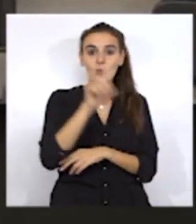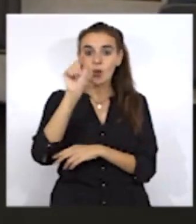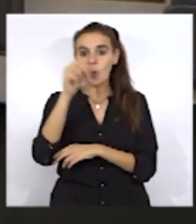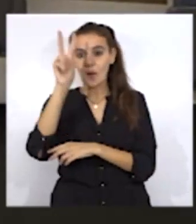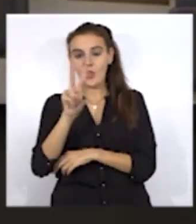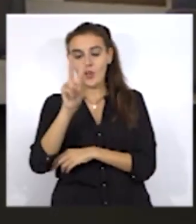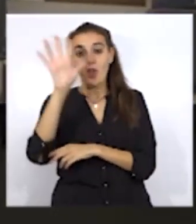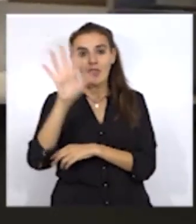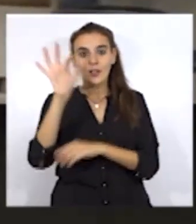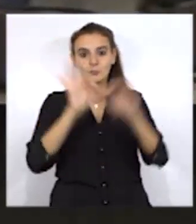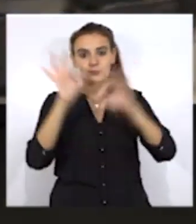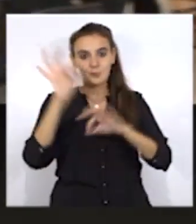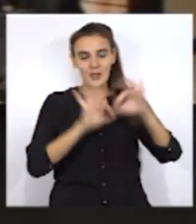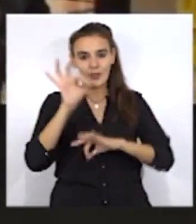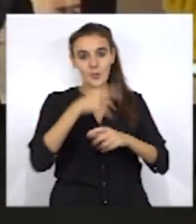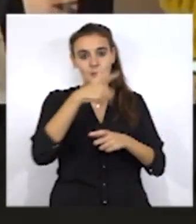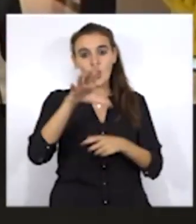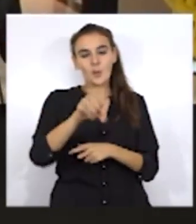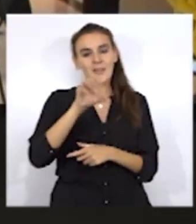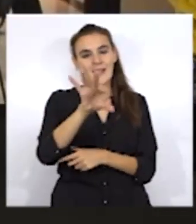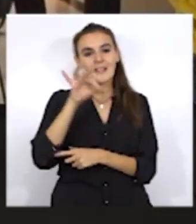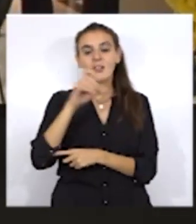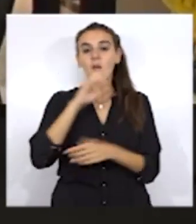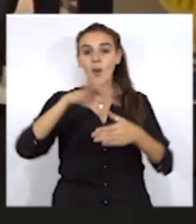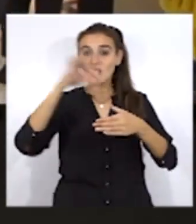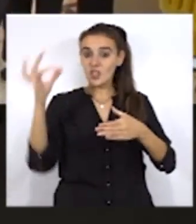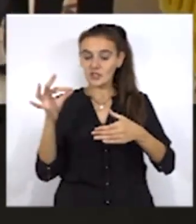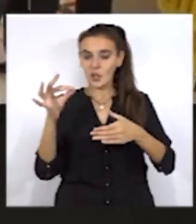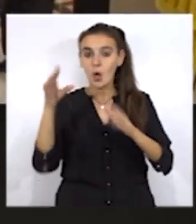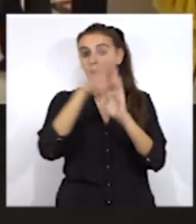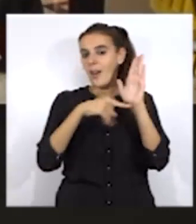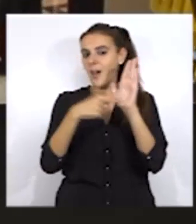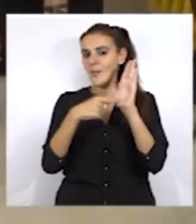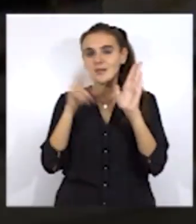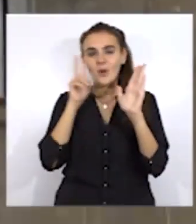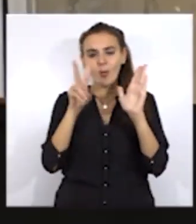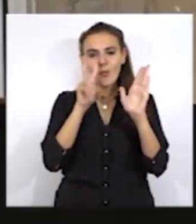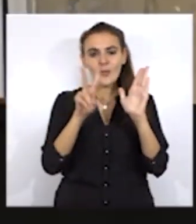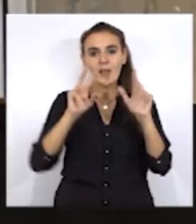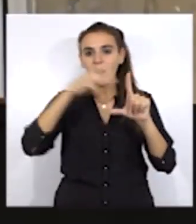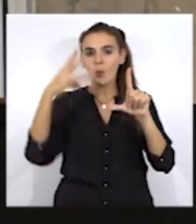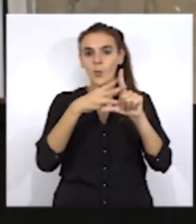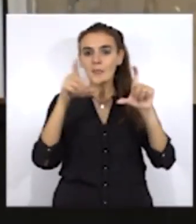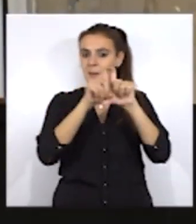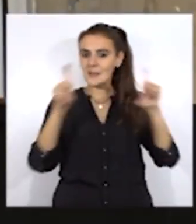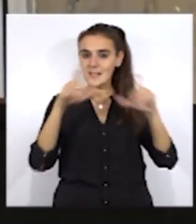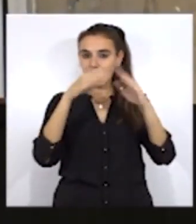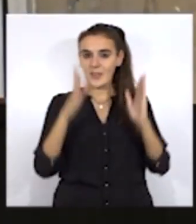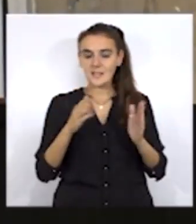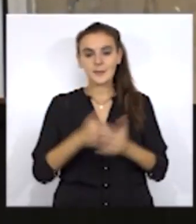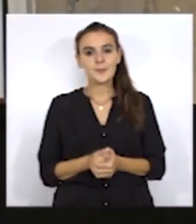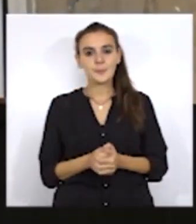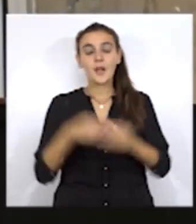compradores serán elegidos mediante sorteo. Las bases pueden ser consultadas en la web de Envicesa. Ciudadanos califica el